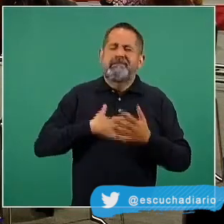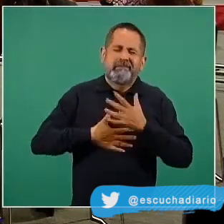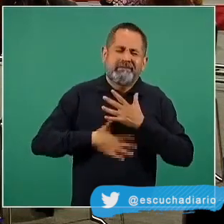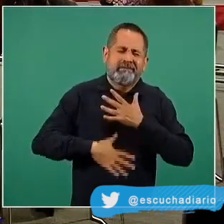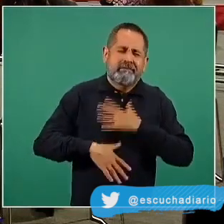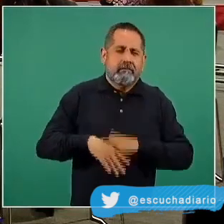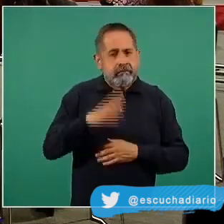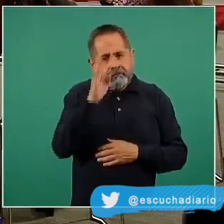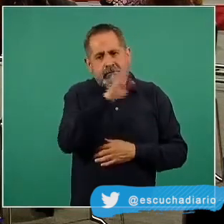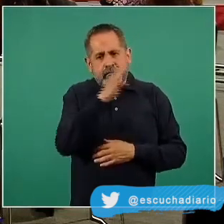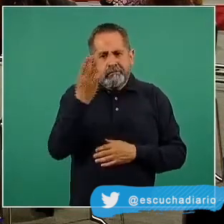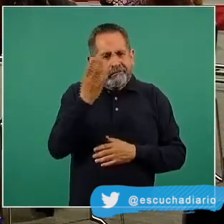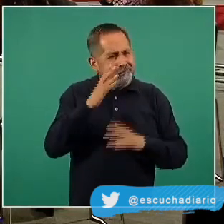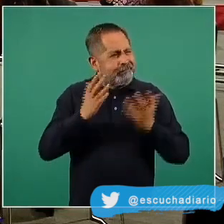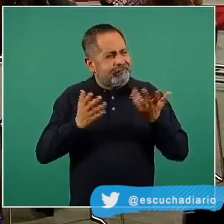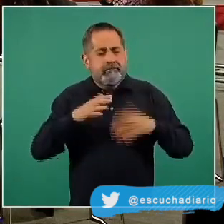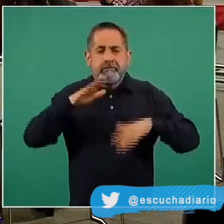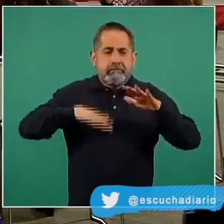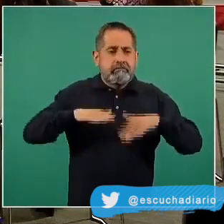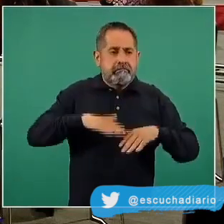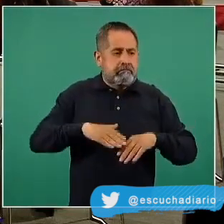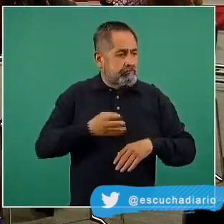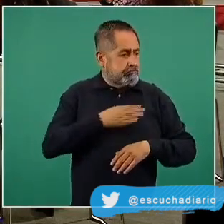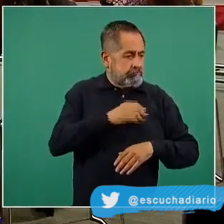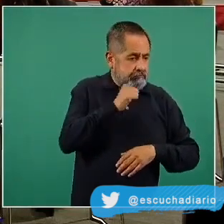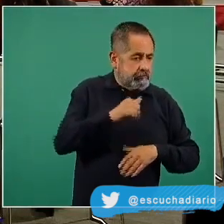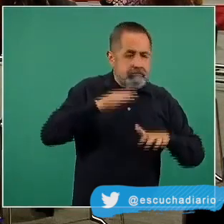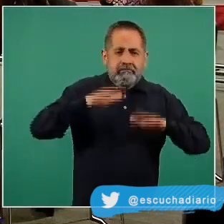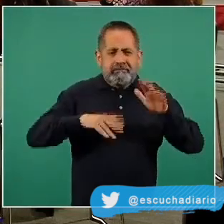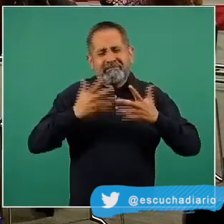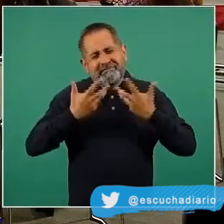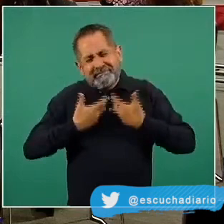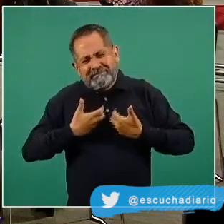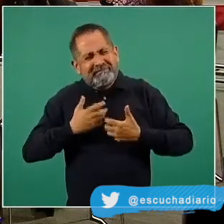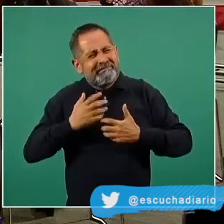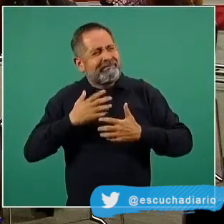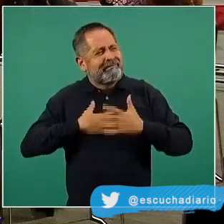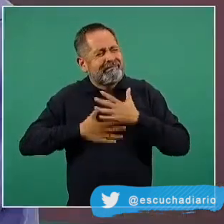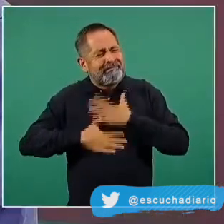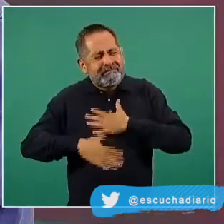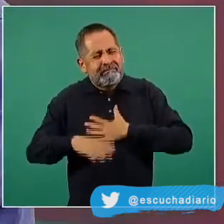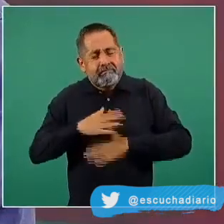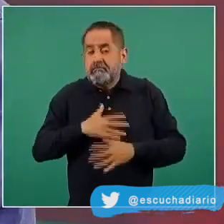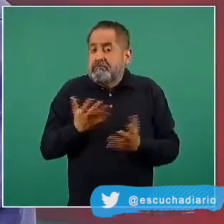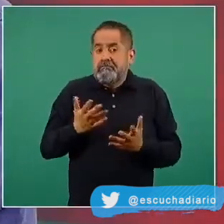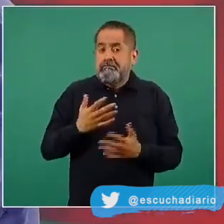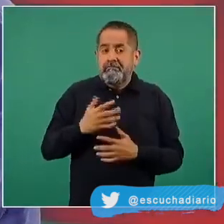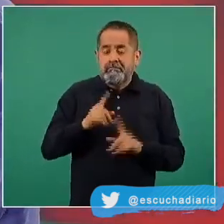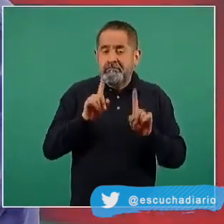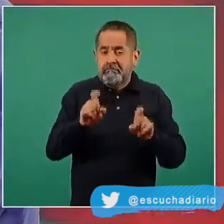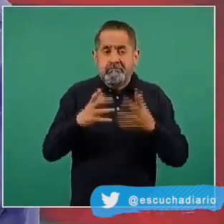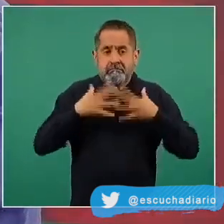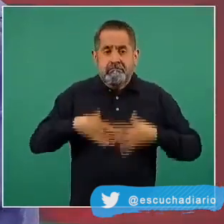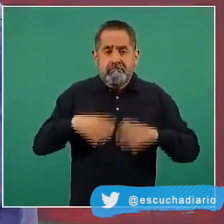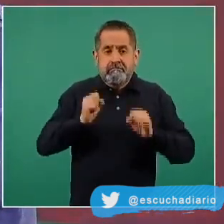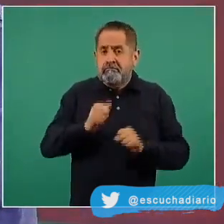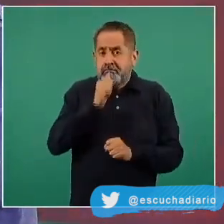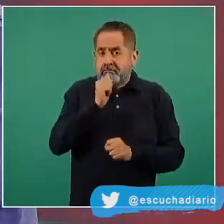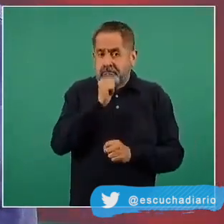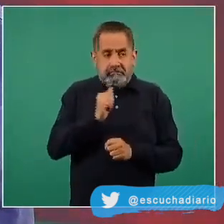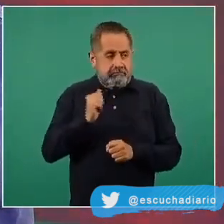vuelve. Hay días en que no da, hay días en que sí da y no hay una razón clara de por qué da, cuándo se da y cómo